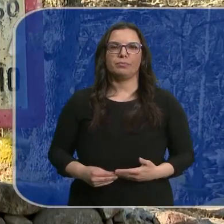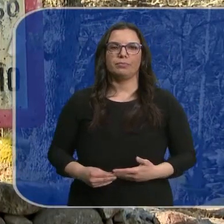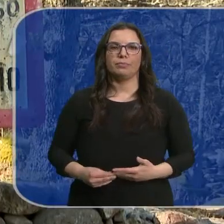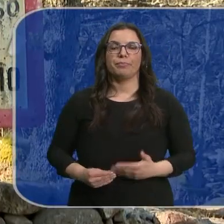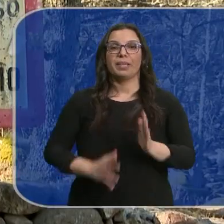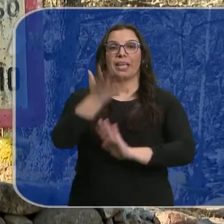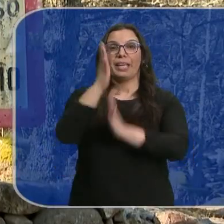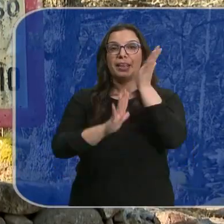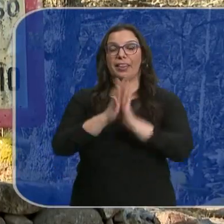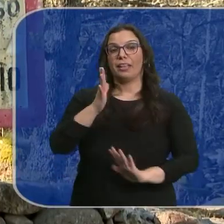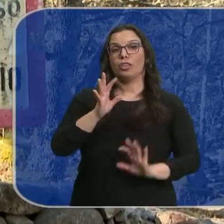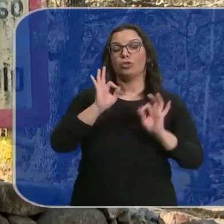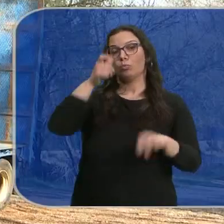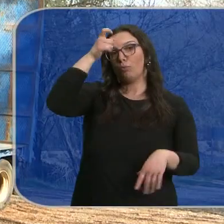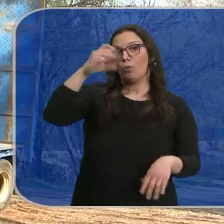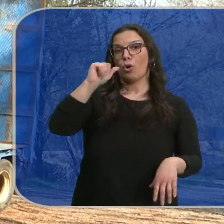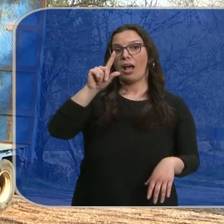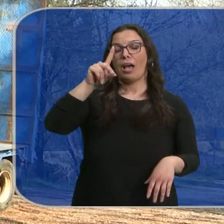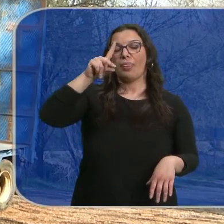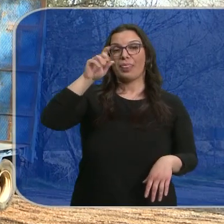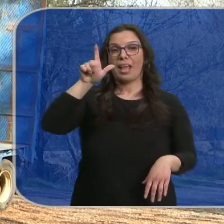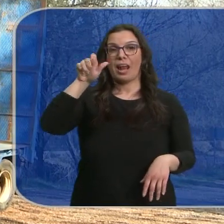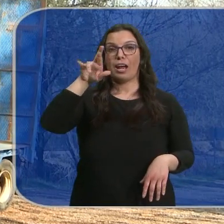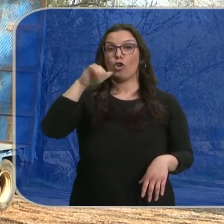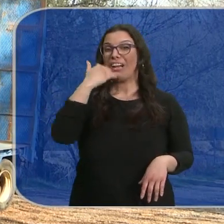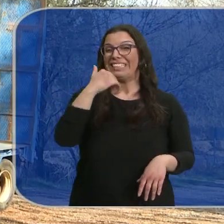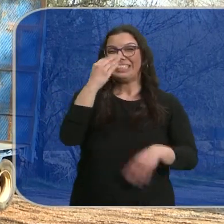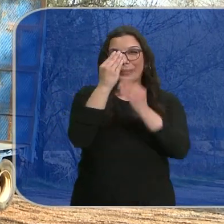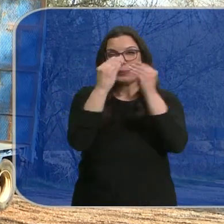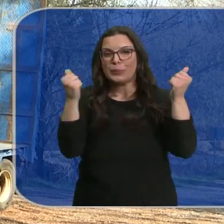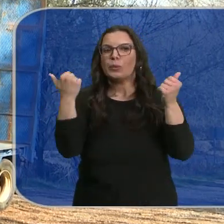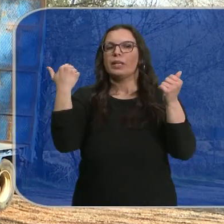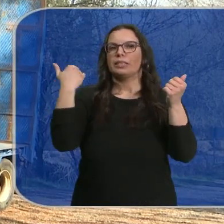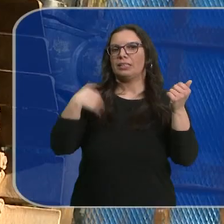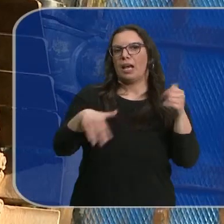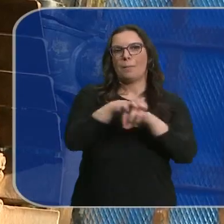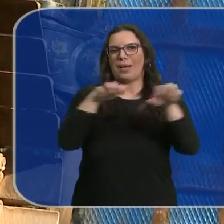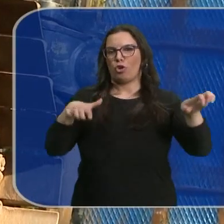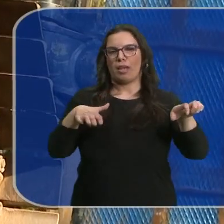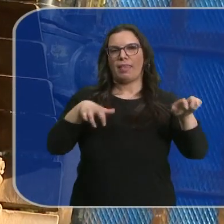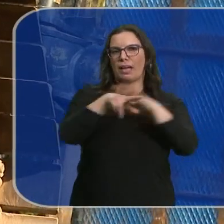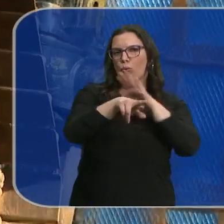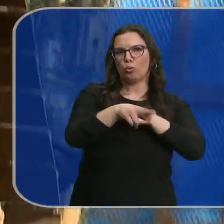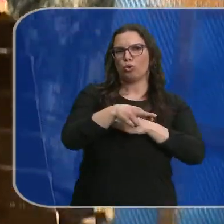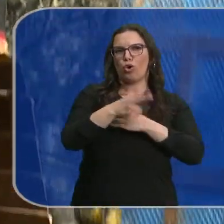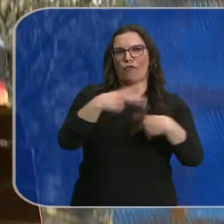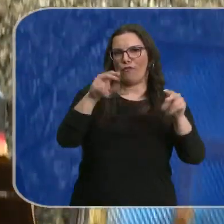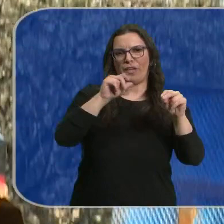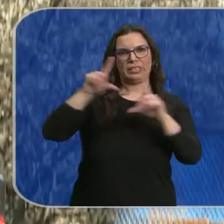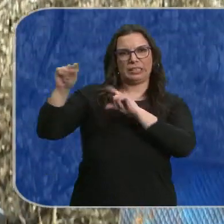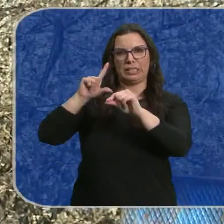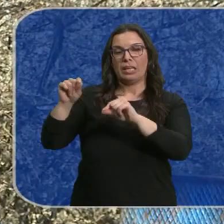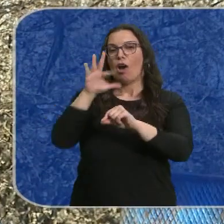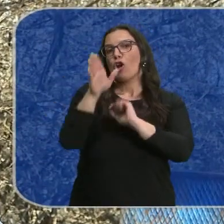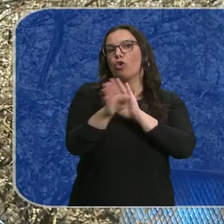El incendio de la localidad salmantina de Candelario está ya prácticamente extinguido, de hecho se han retirado la mayor parte de los efectivos y en estos momentos